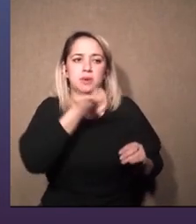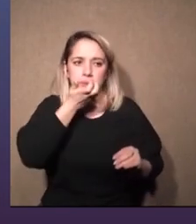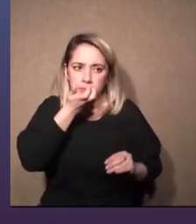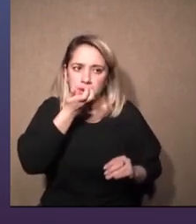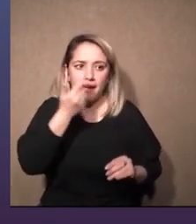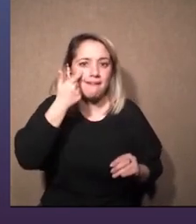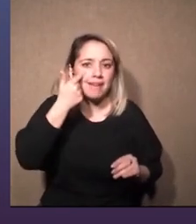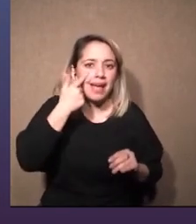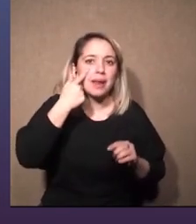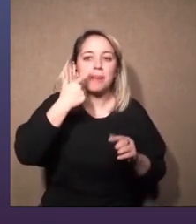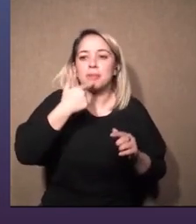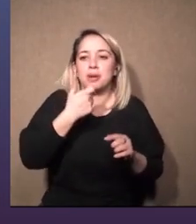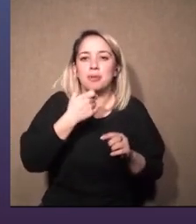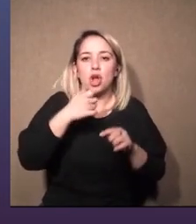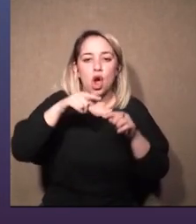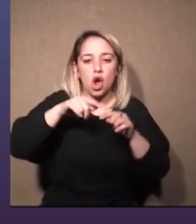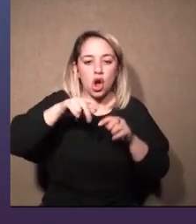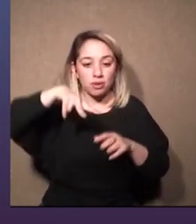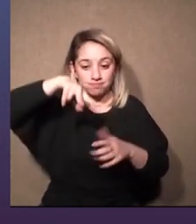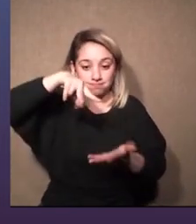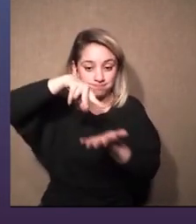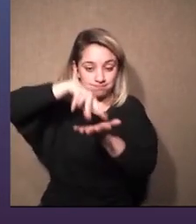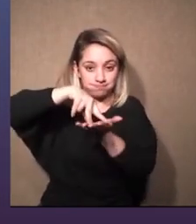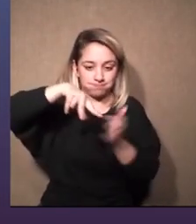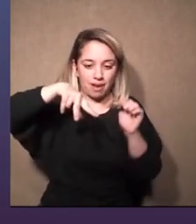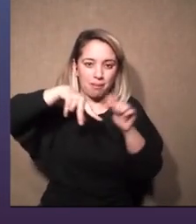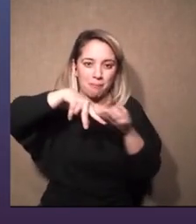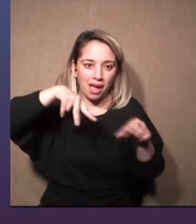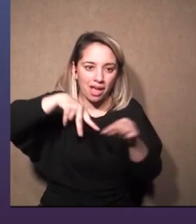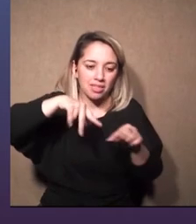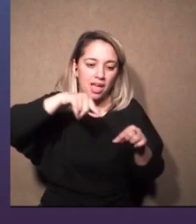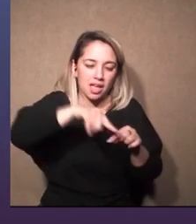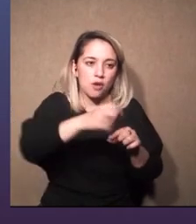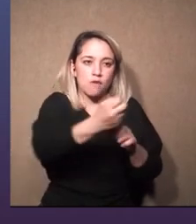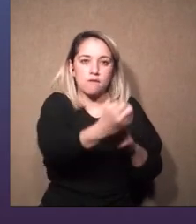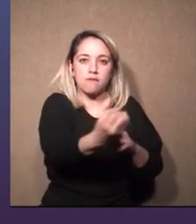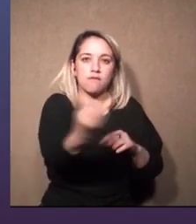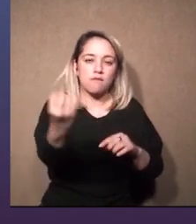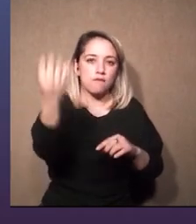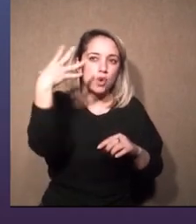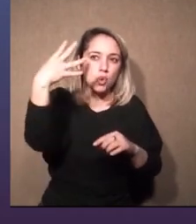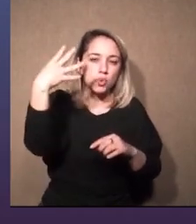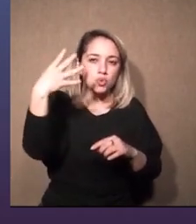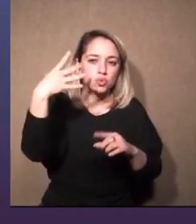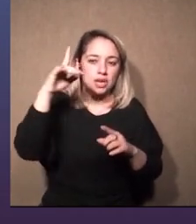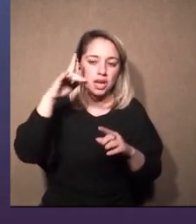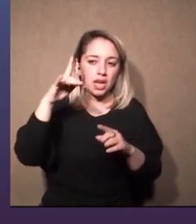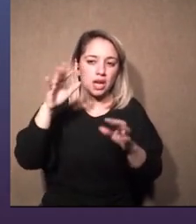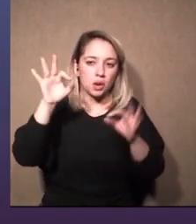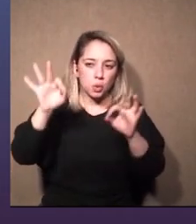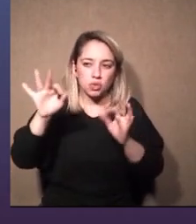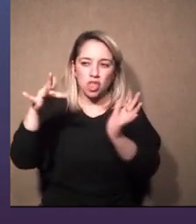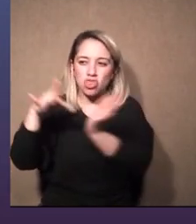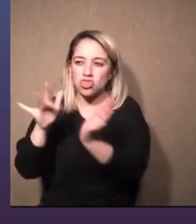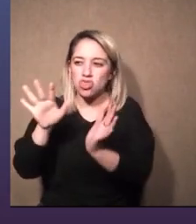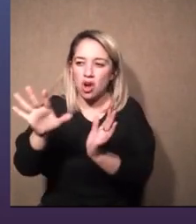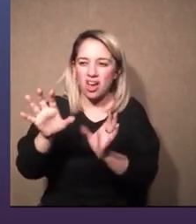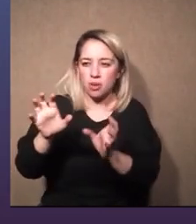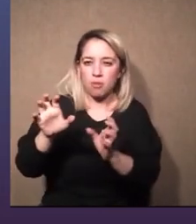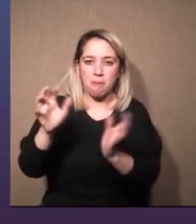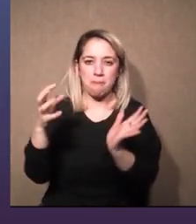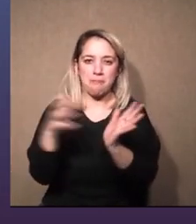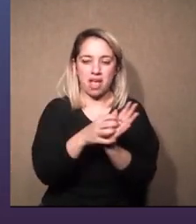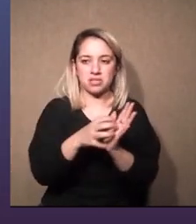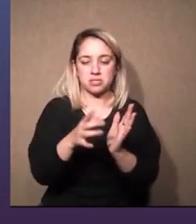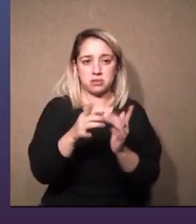pata 3 del lado el boom está saliendo un foco que está tocando la escenografía y hay una mancha